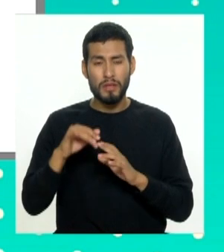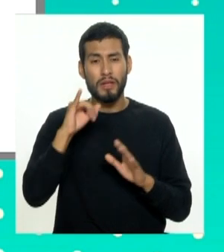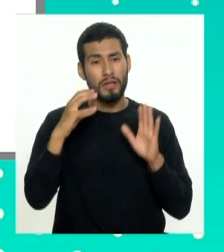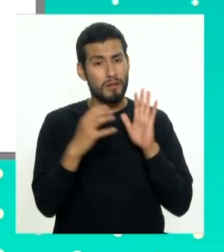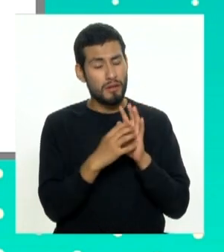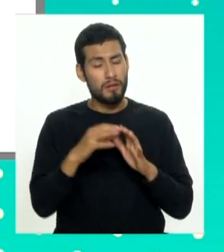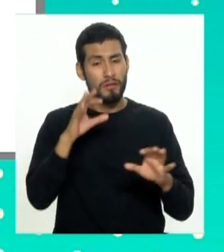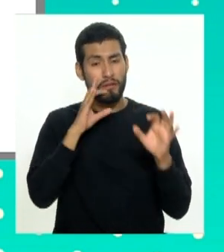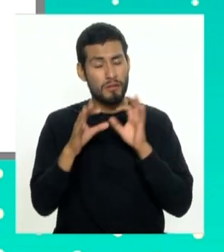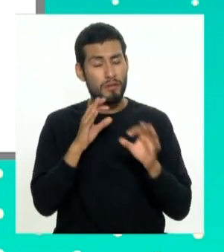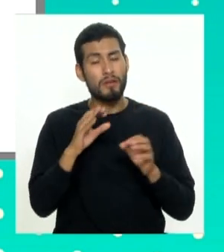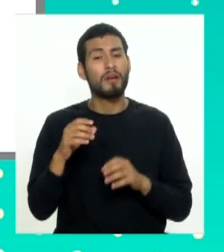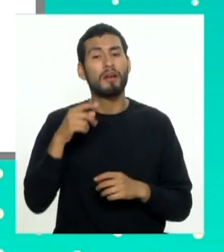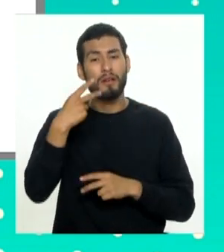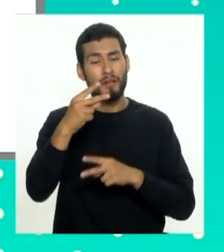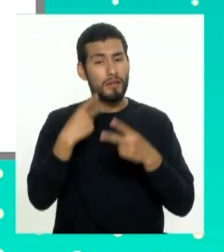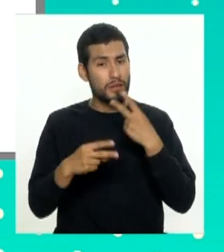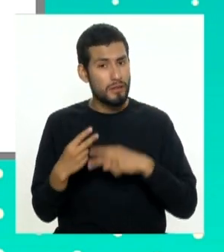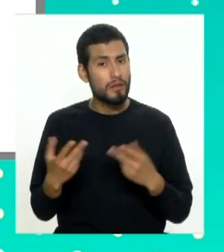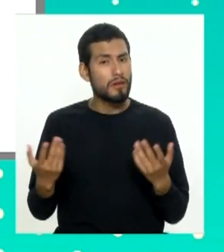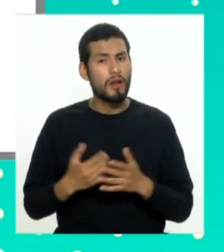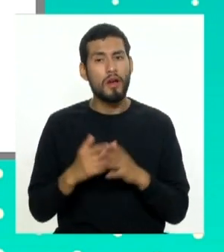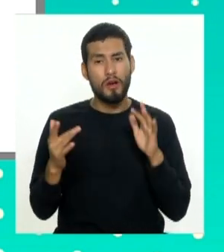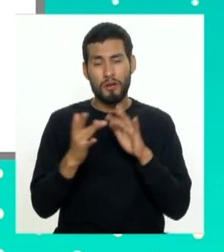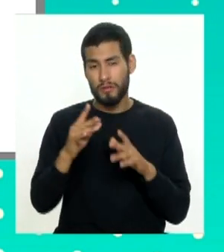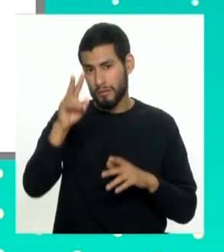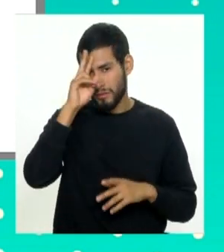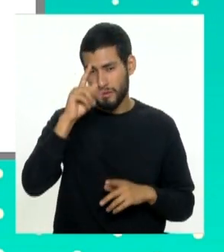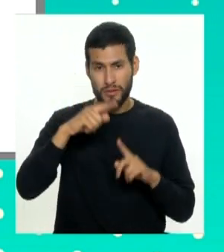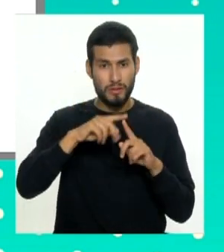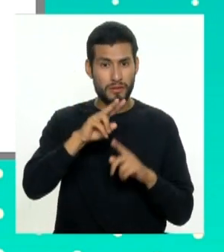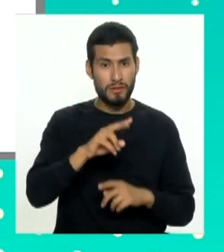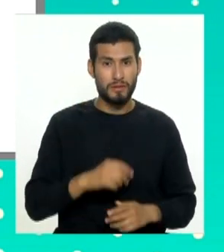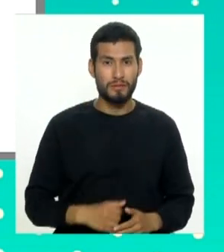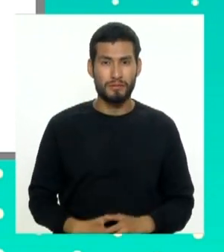Instagram Facebook y TikTok como Conecta Perú TV